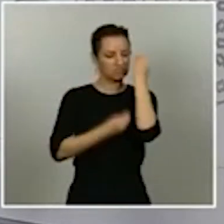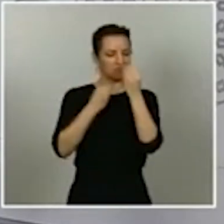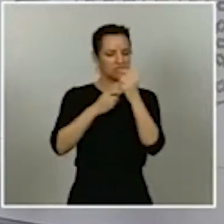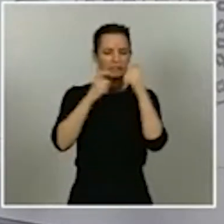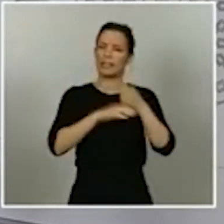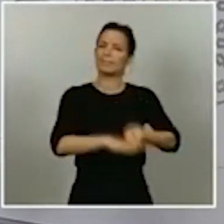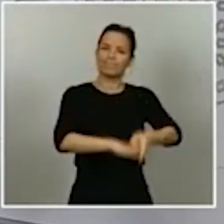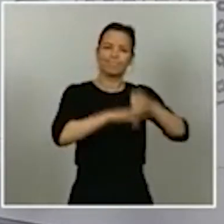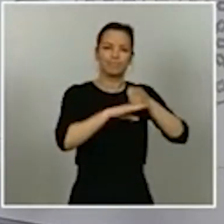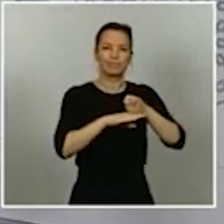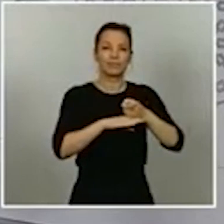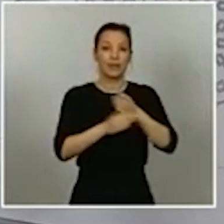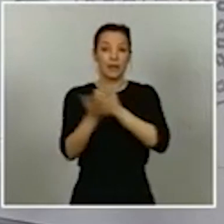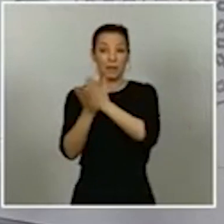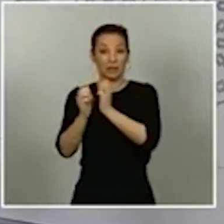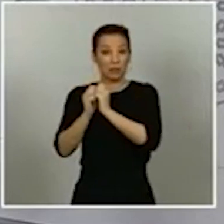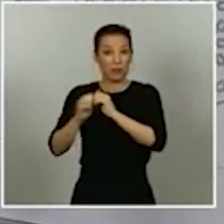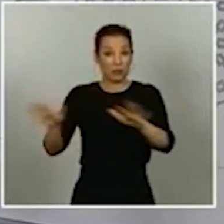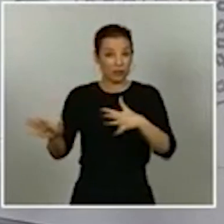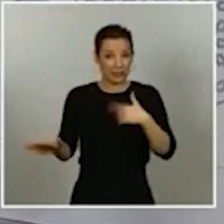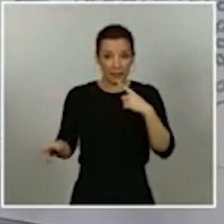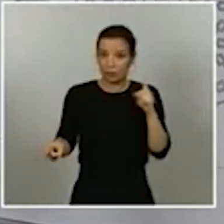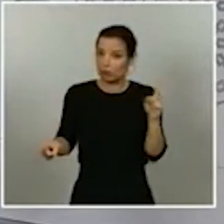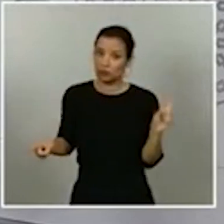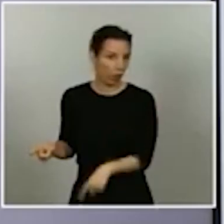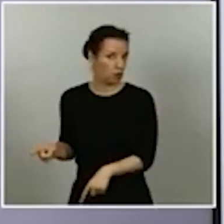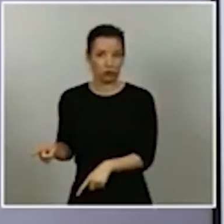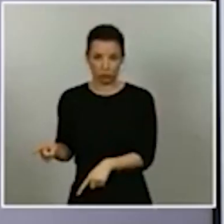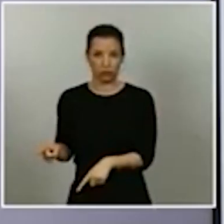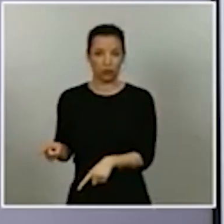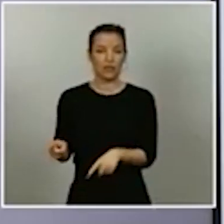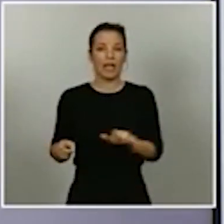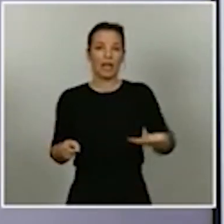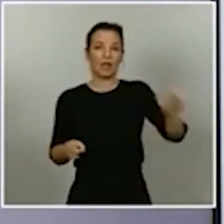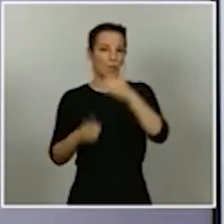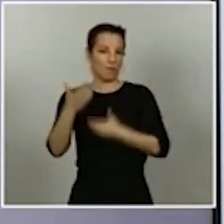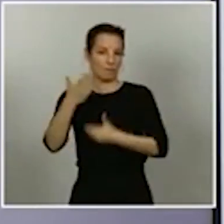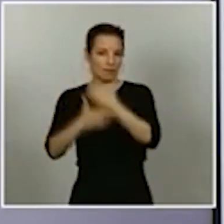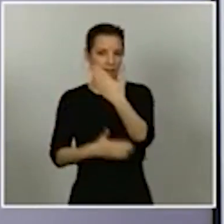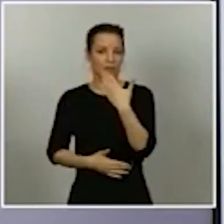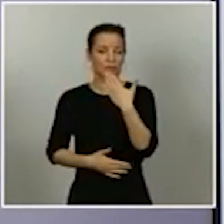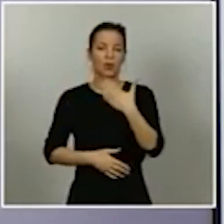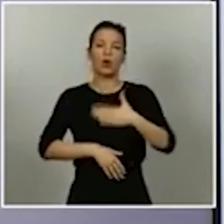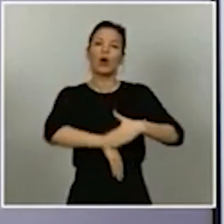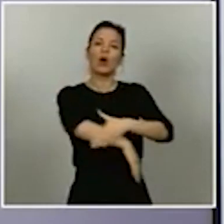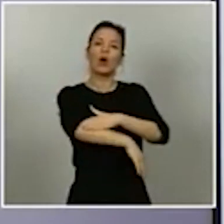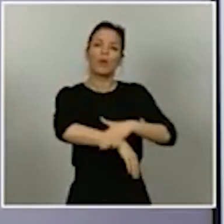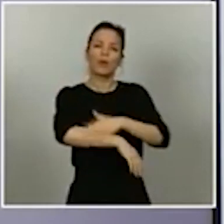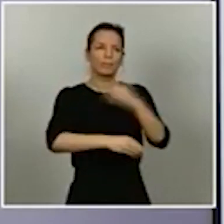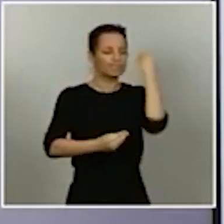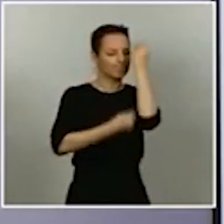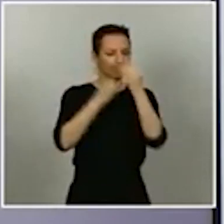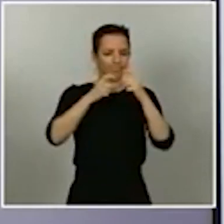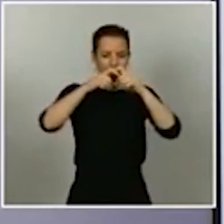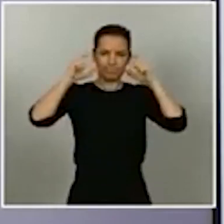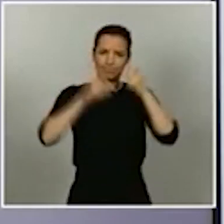digo todos los medios, son todos, lo formulo a través de Europa Press, por ejemplo, el gobierno se está replanteando el uso obligatorio de